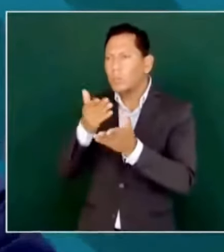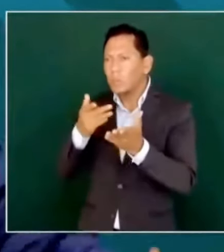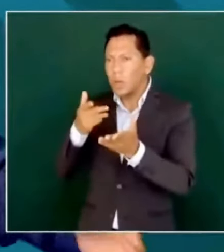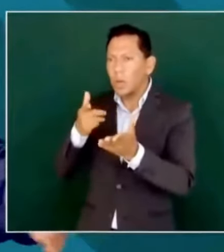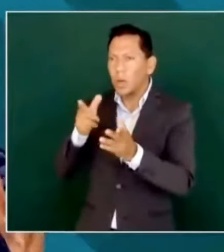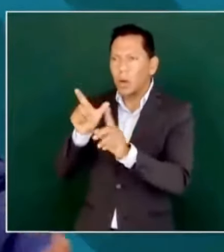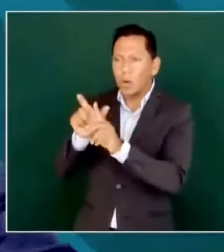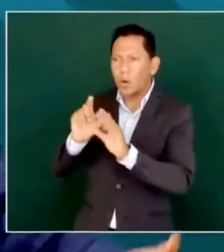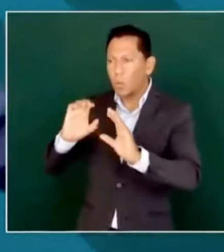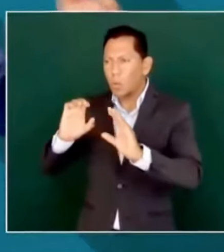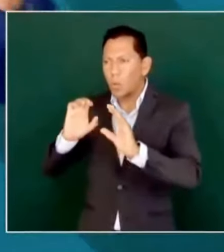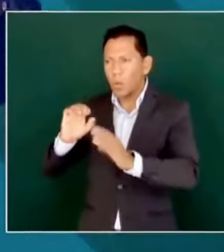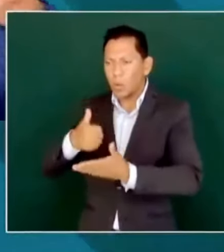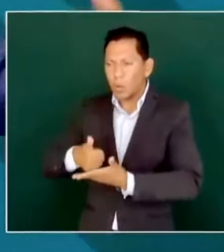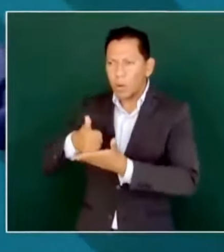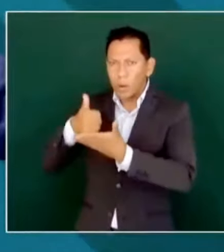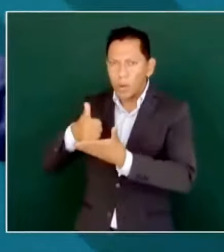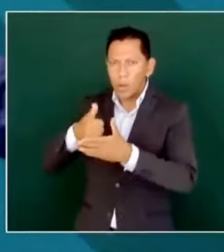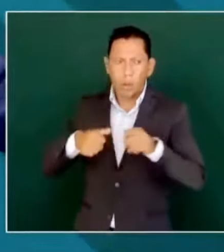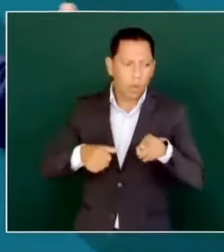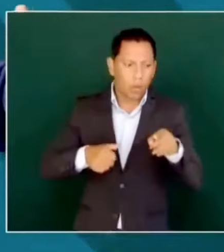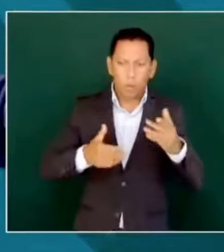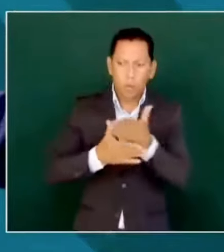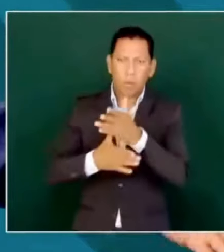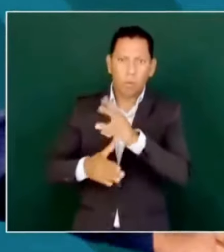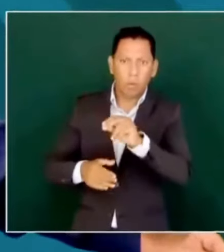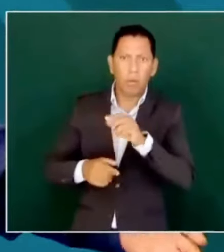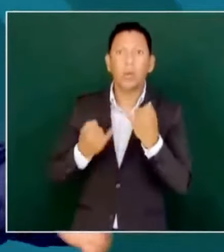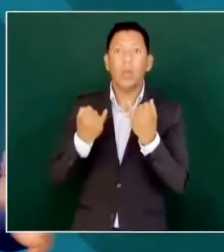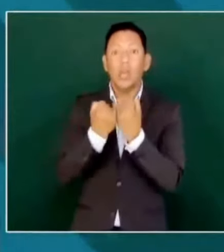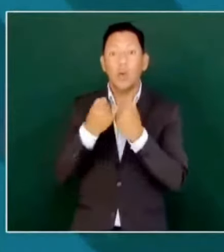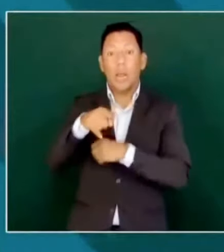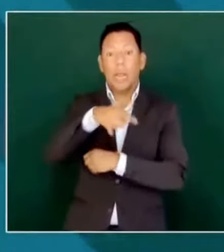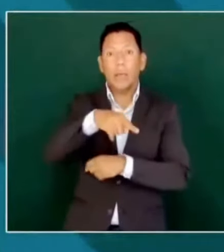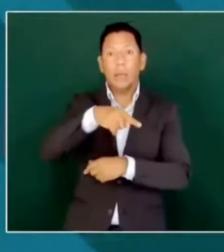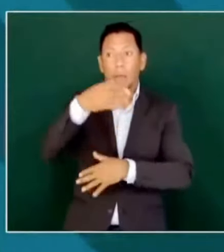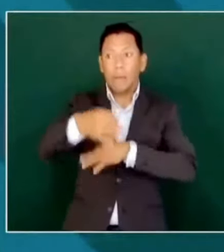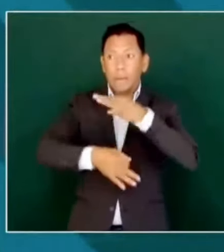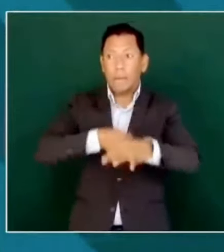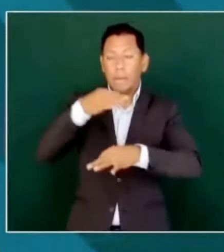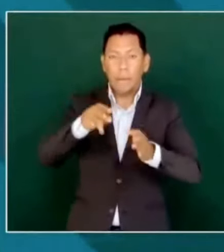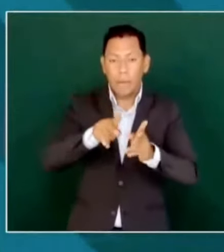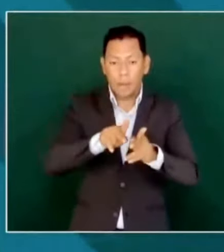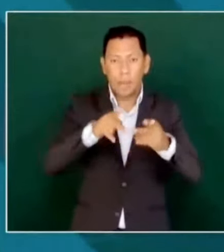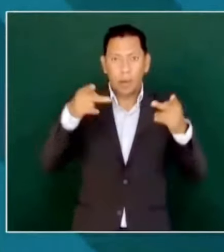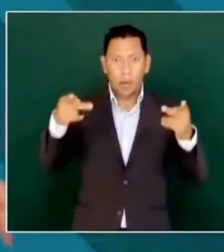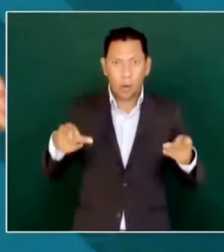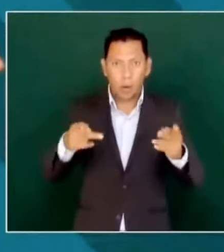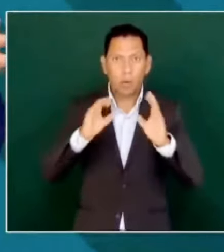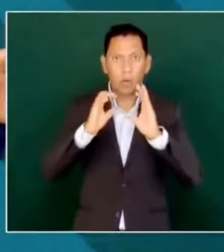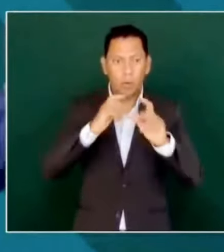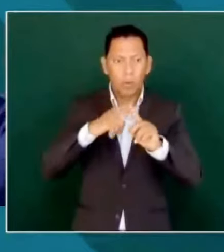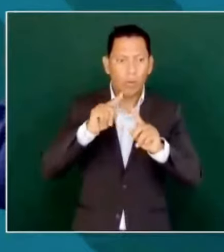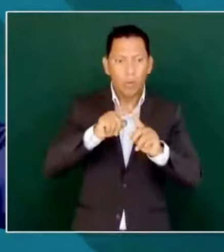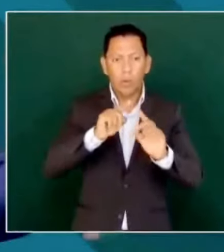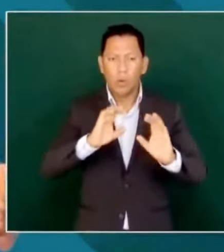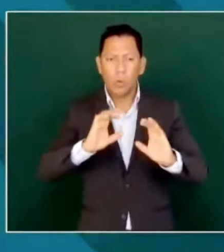Y protegiendo periodistas, porque